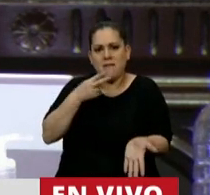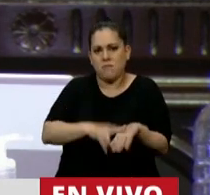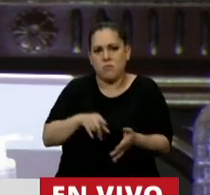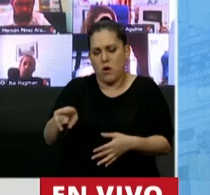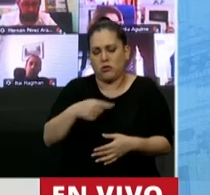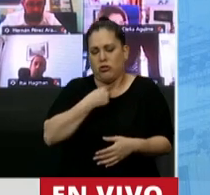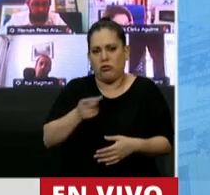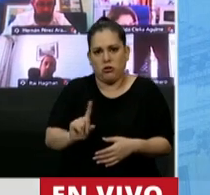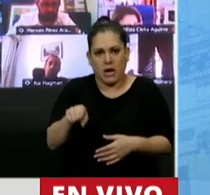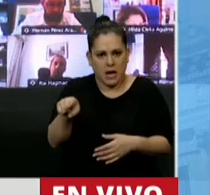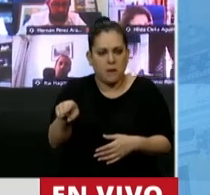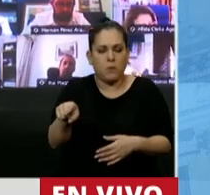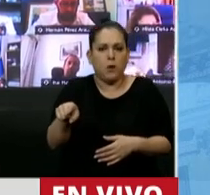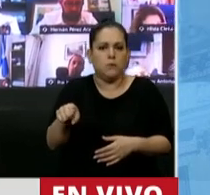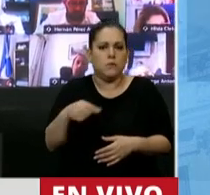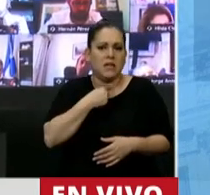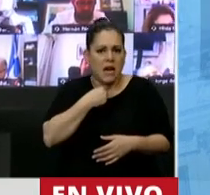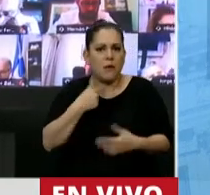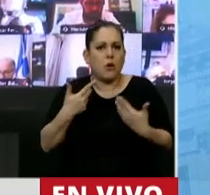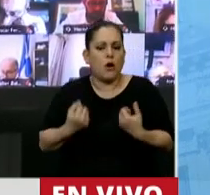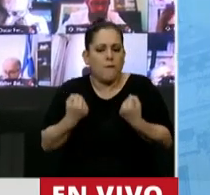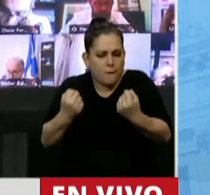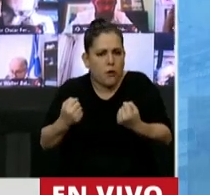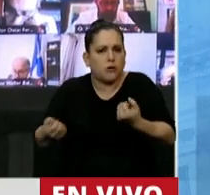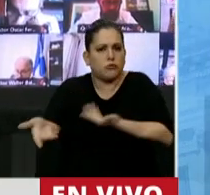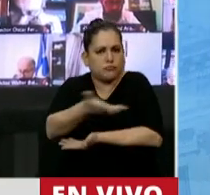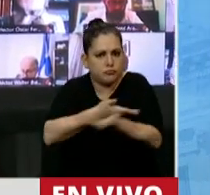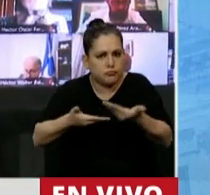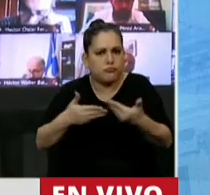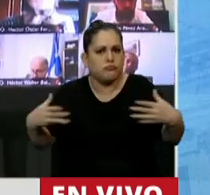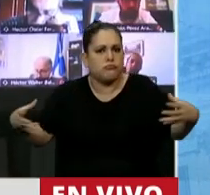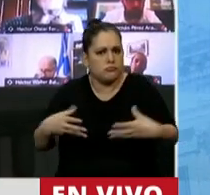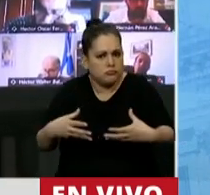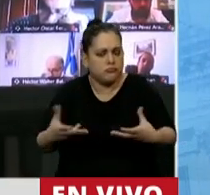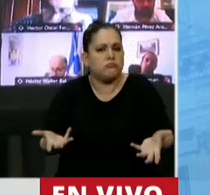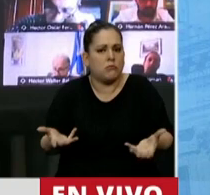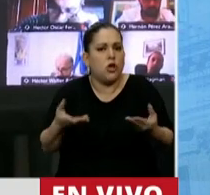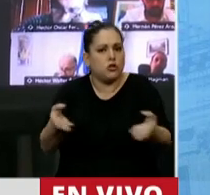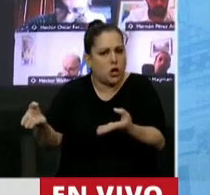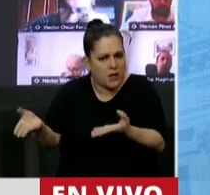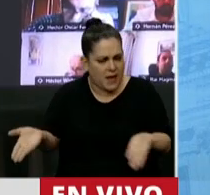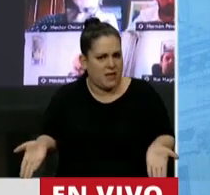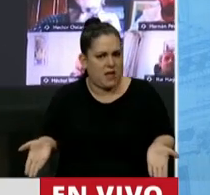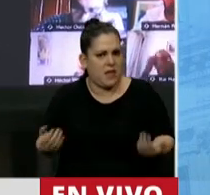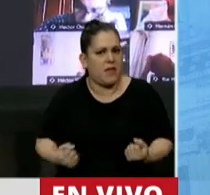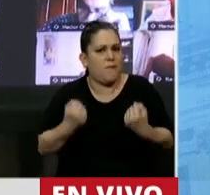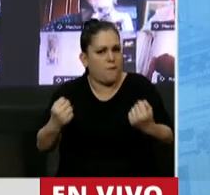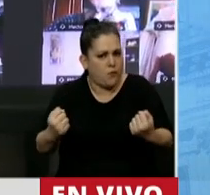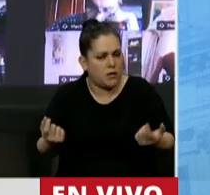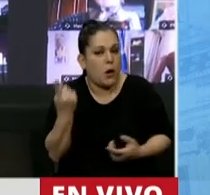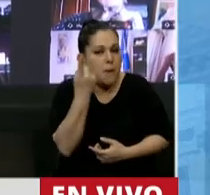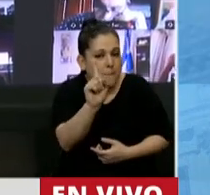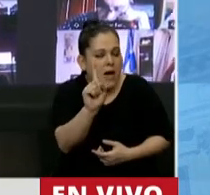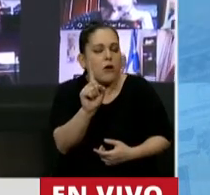Bregamos por el esfuerzo compartido en el marco de la democracia con solidaridad en el esfuerzo, pero